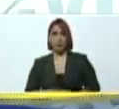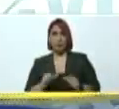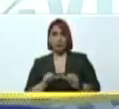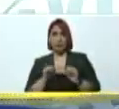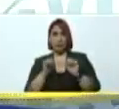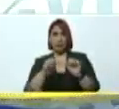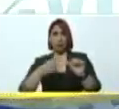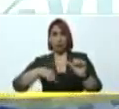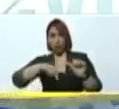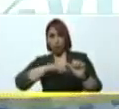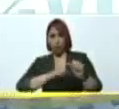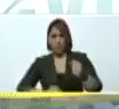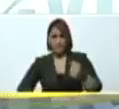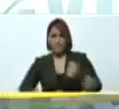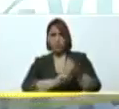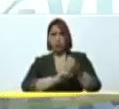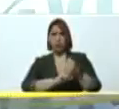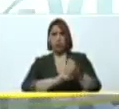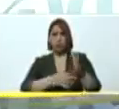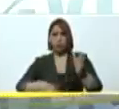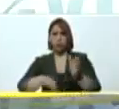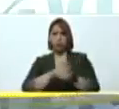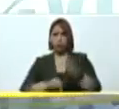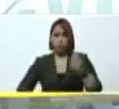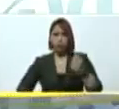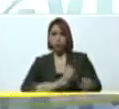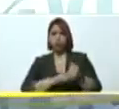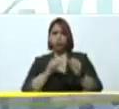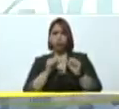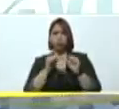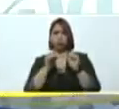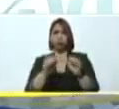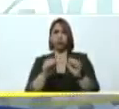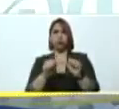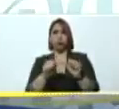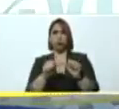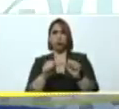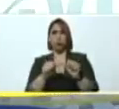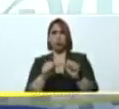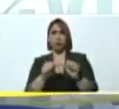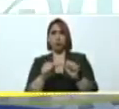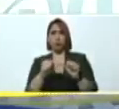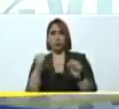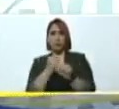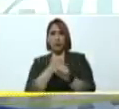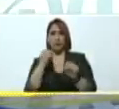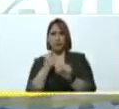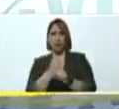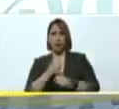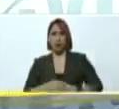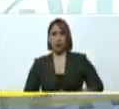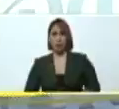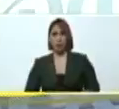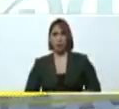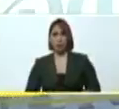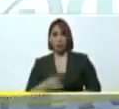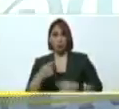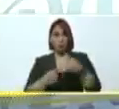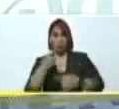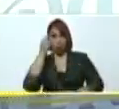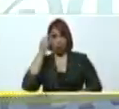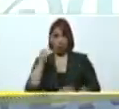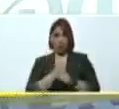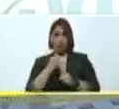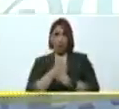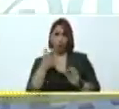nosotros impulsando, reimpulsando, manteniendo el trabajo y la faena diaria sobre